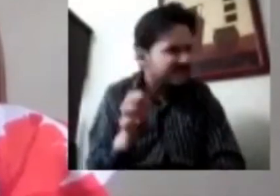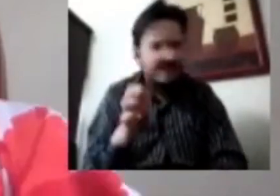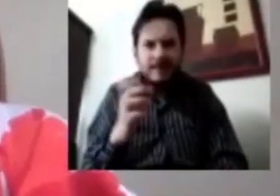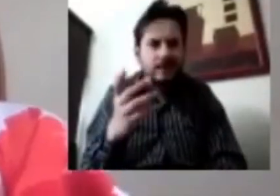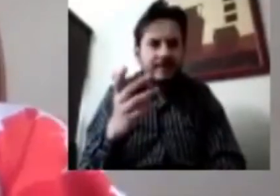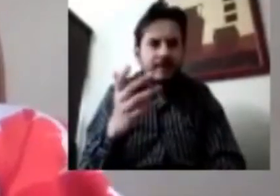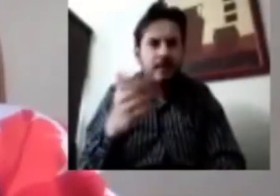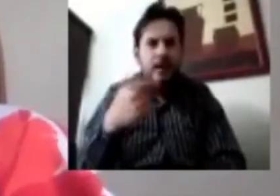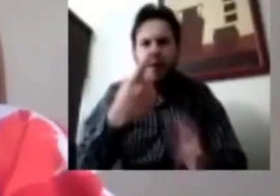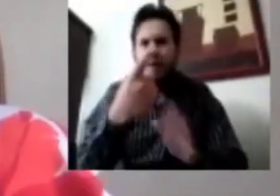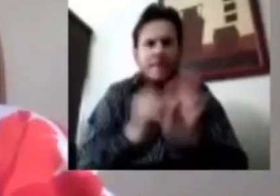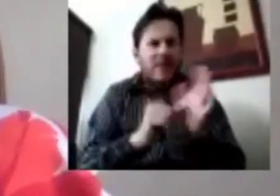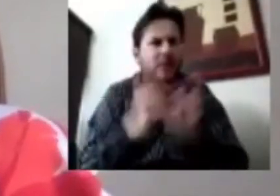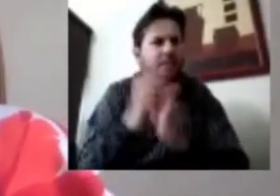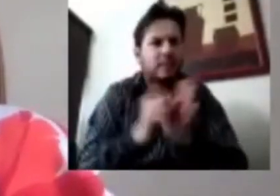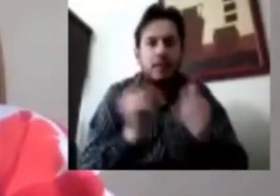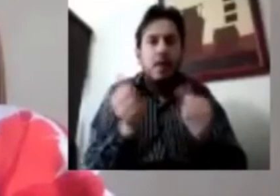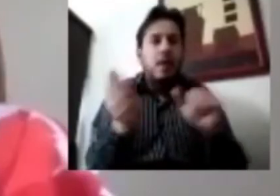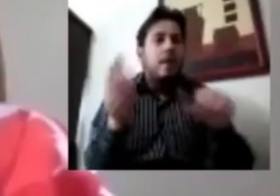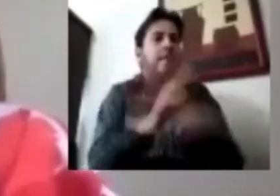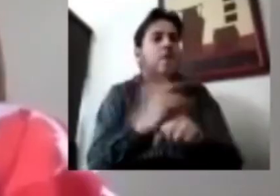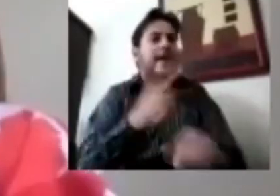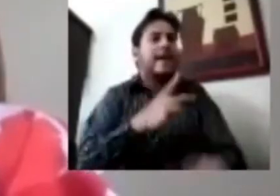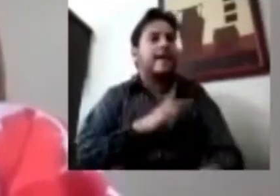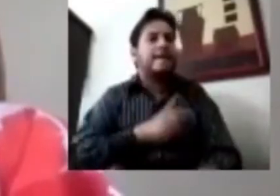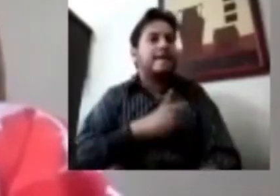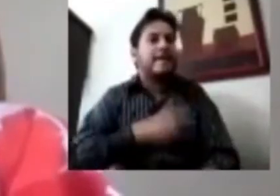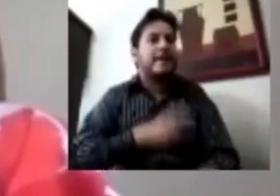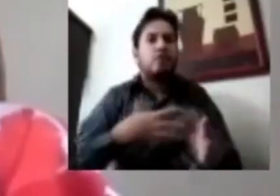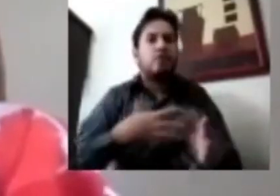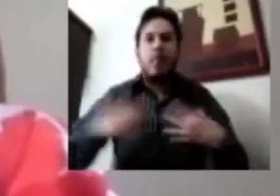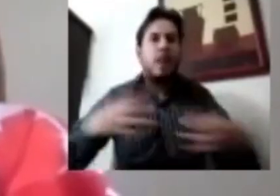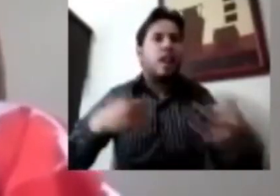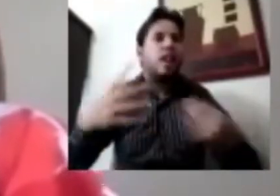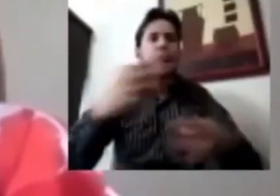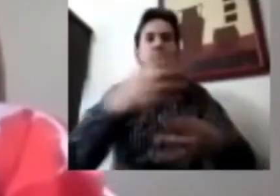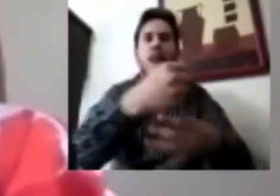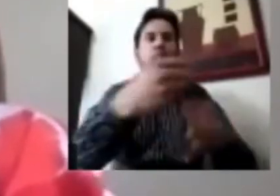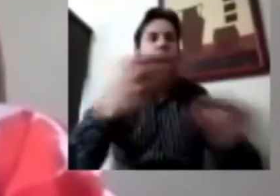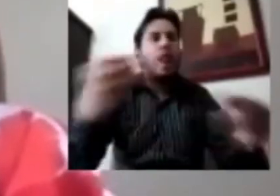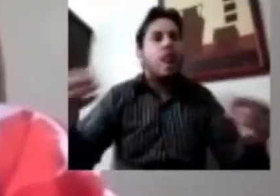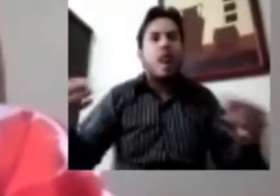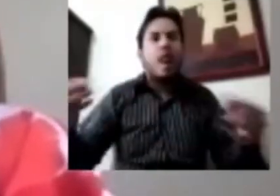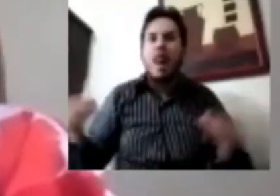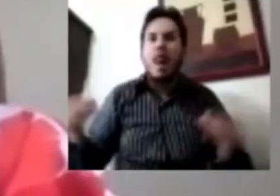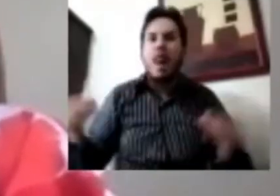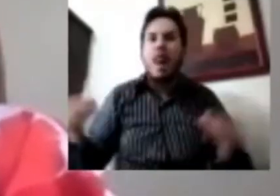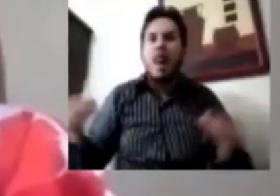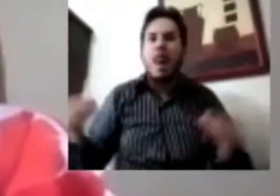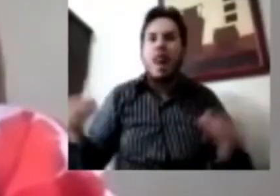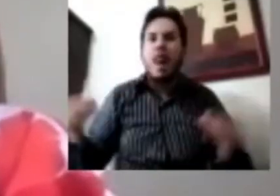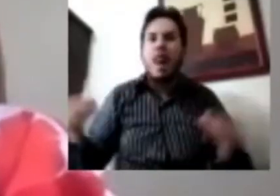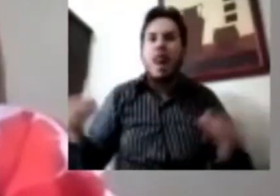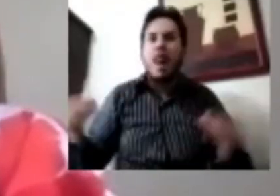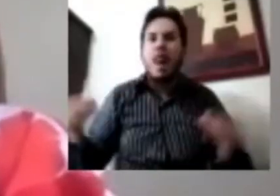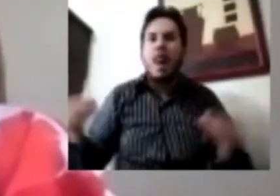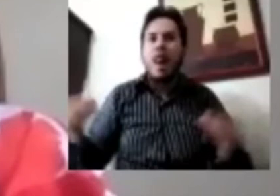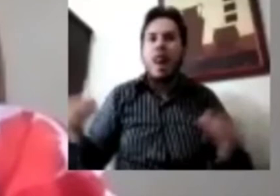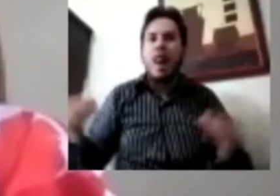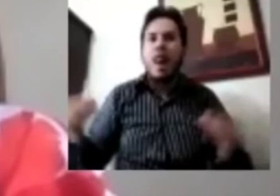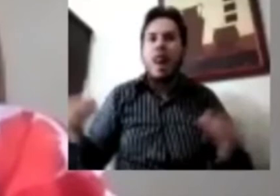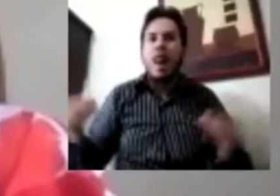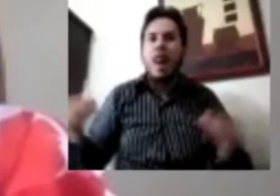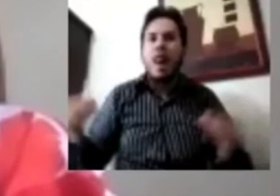por la presencia generalizada de un virus contagioso, se gesta y también hay preocupación por esta salud